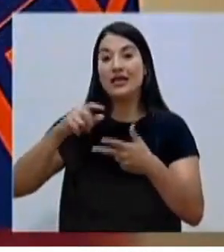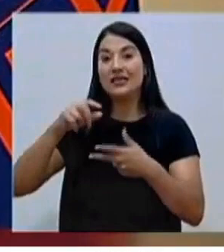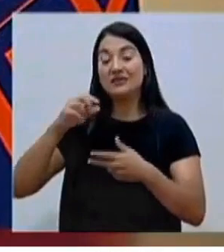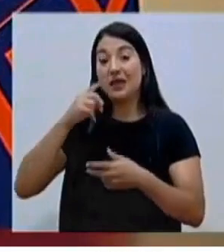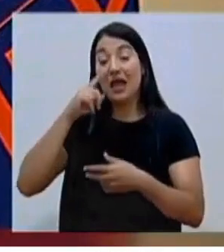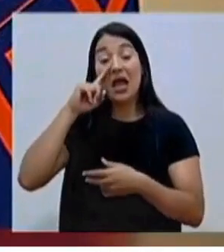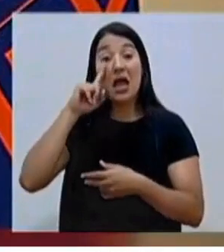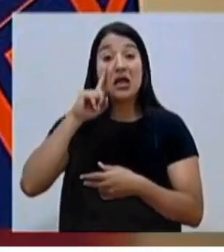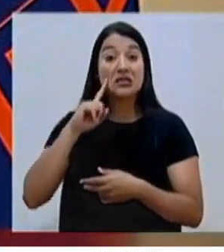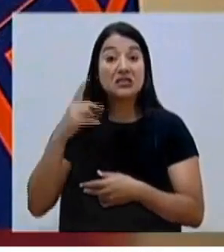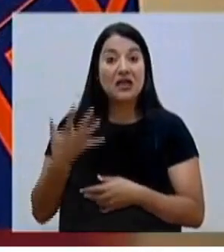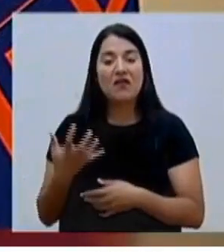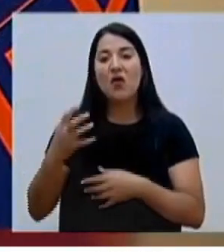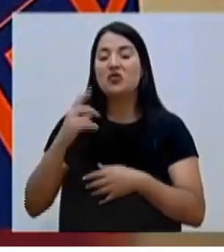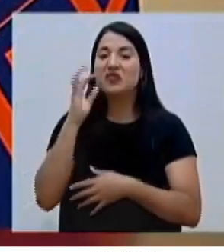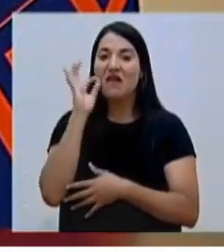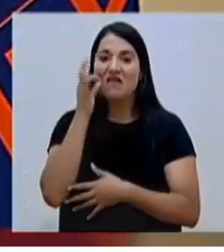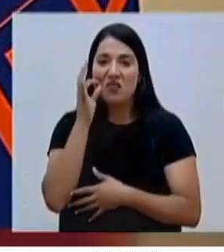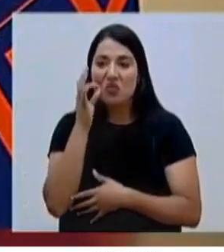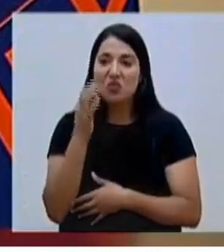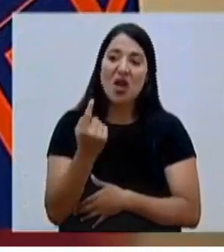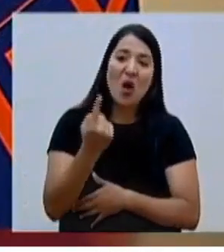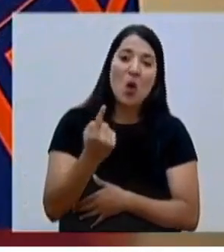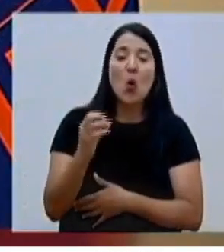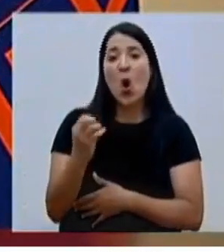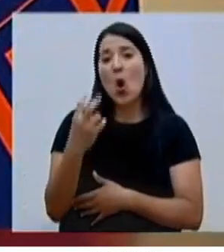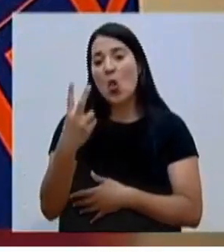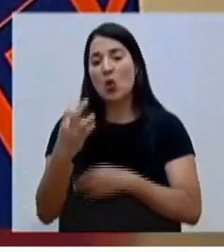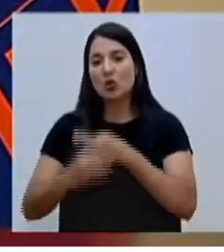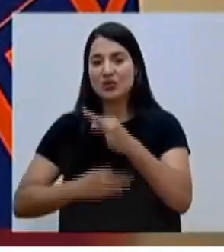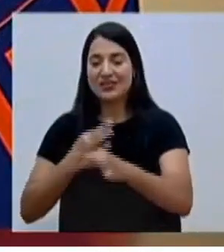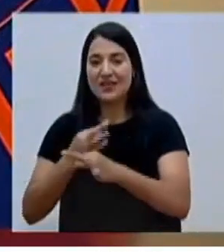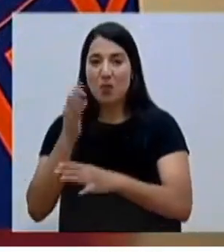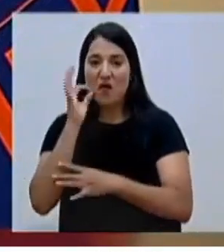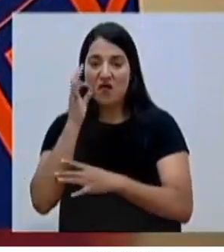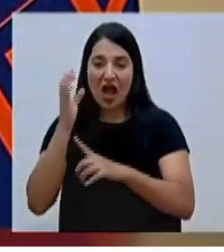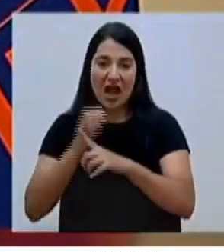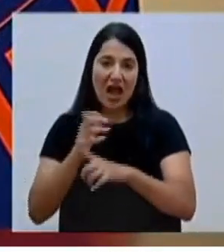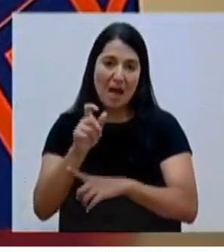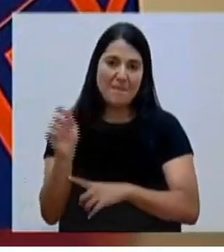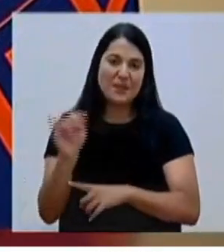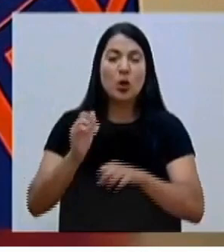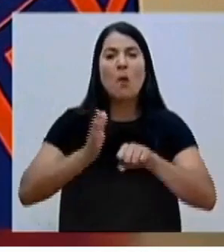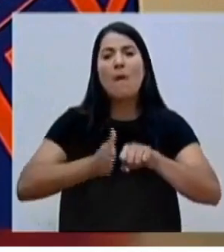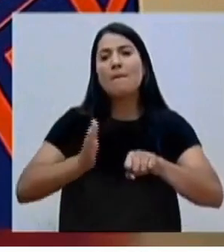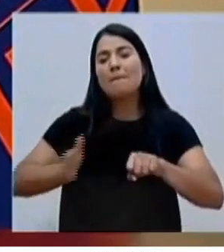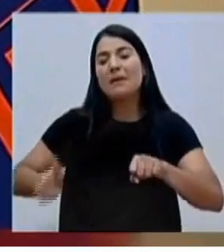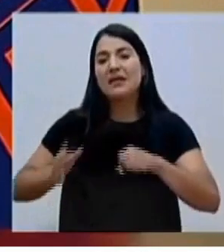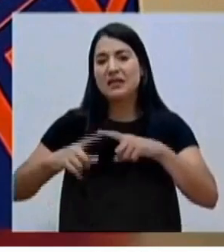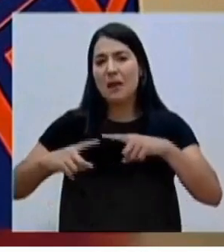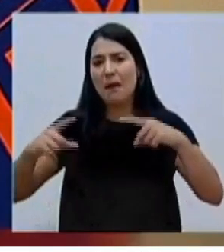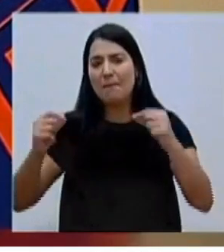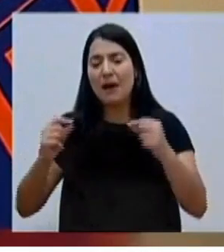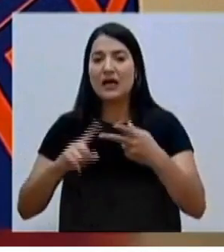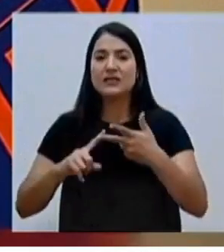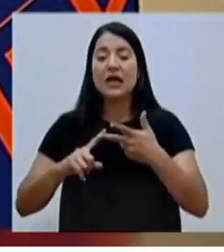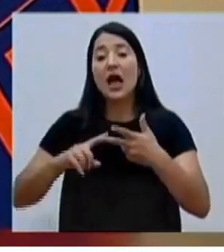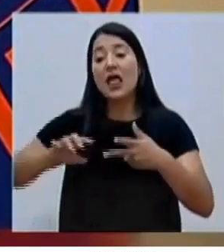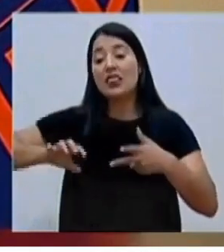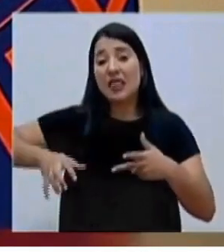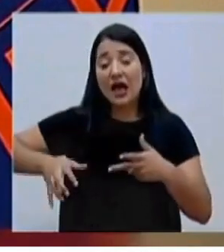Y frutas, al menos una o dos frutas cada mes incluyendo piña, papaya, naranja,